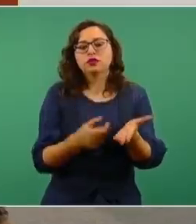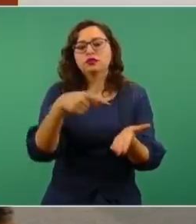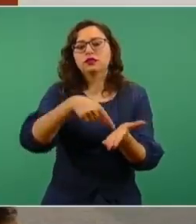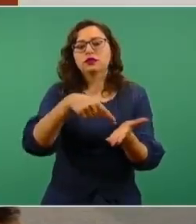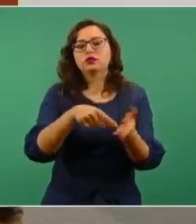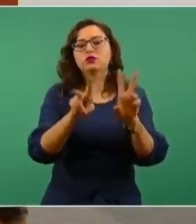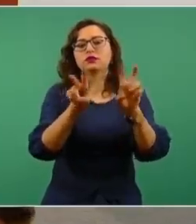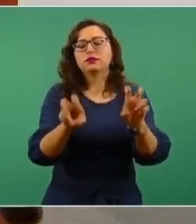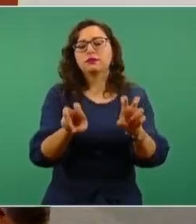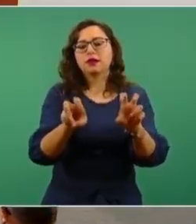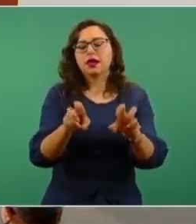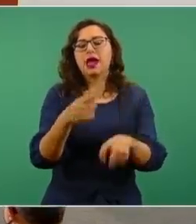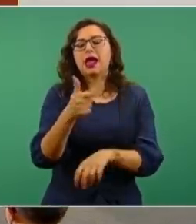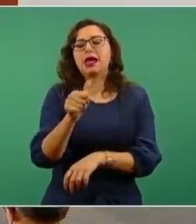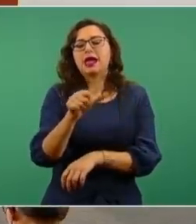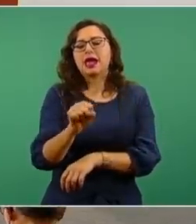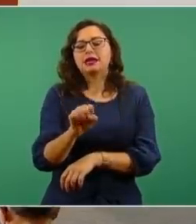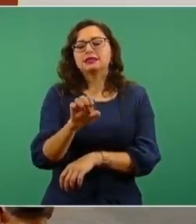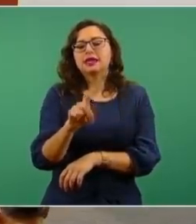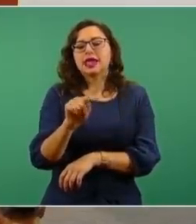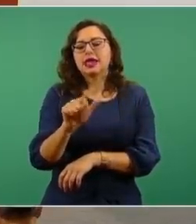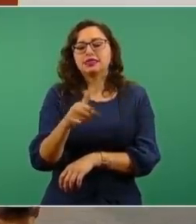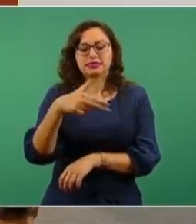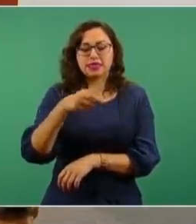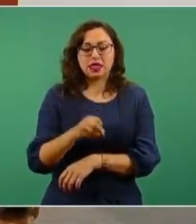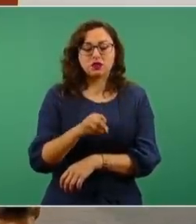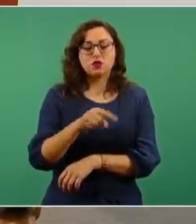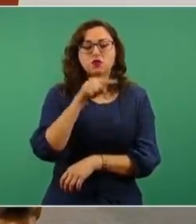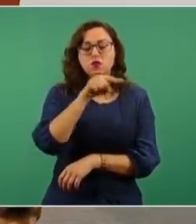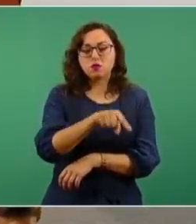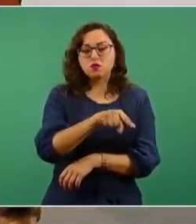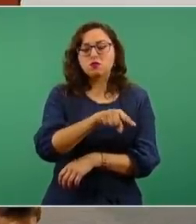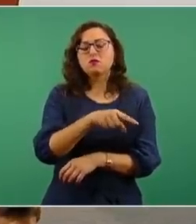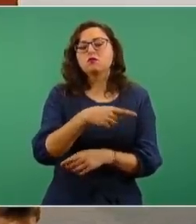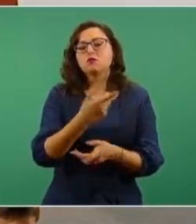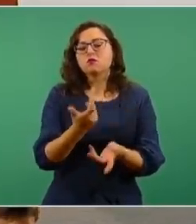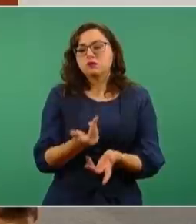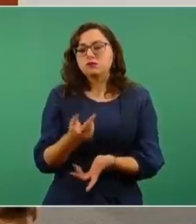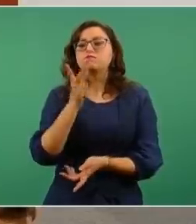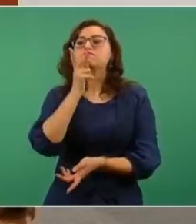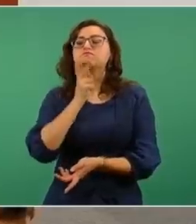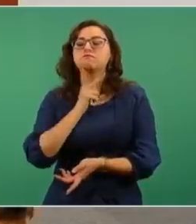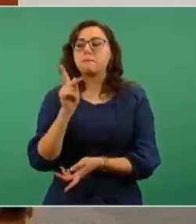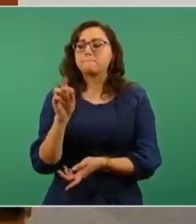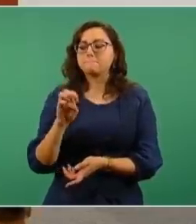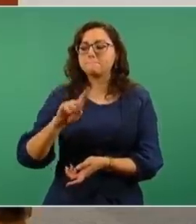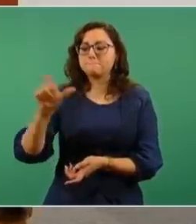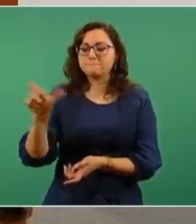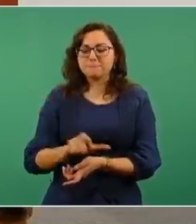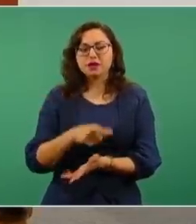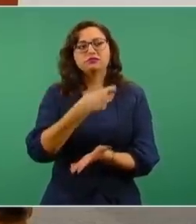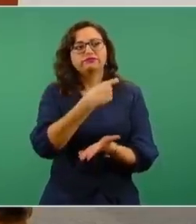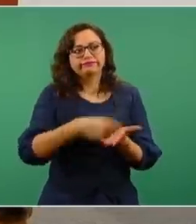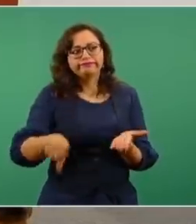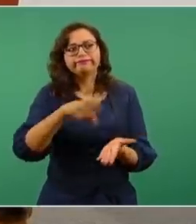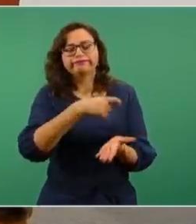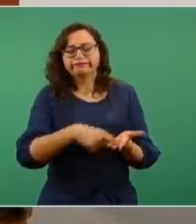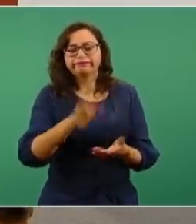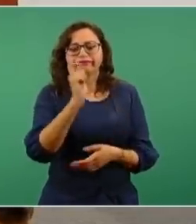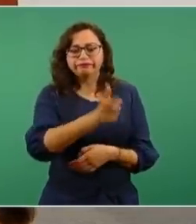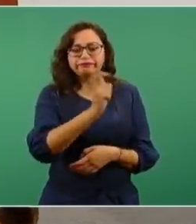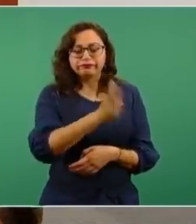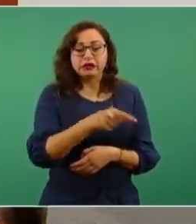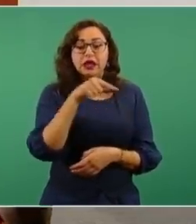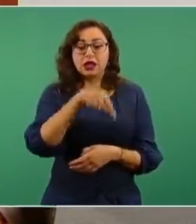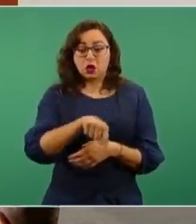el cual ha sido lesivo para Petróleos Mexicanos y que estableció en ese contrato, primero,